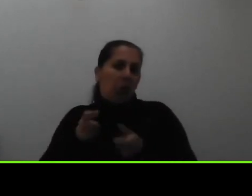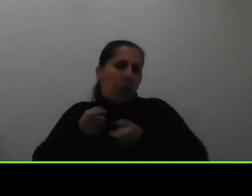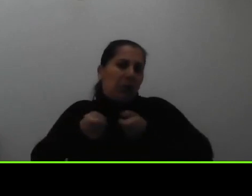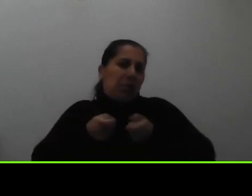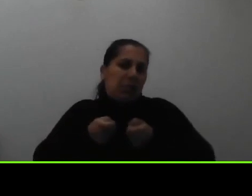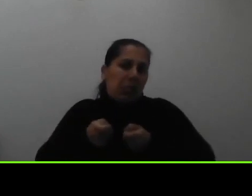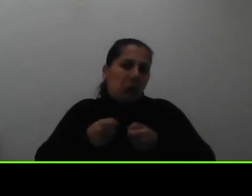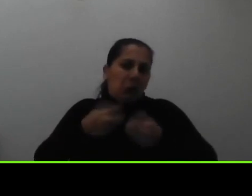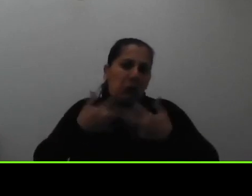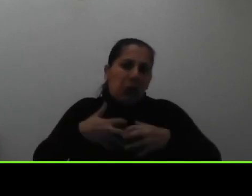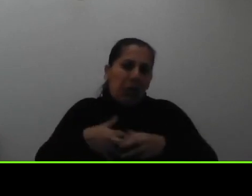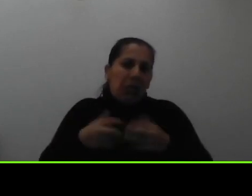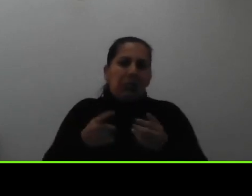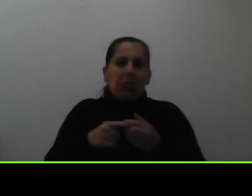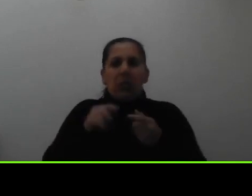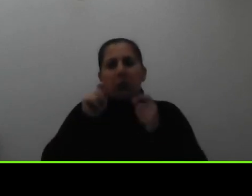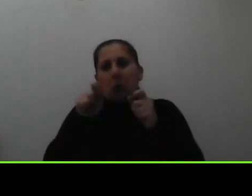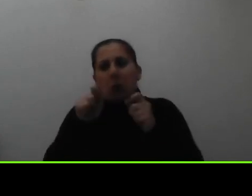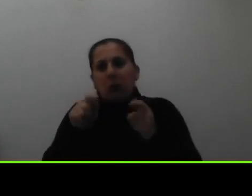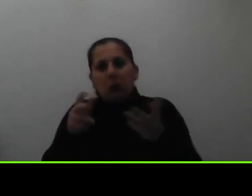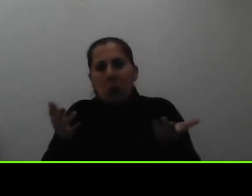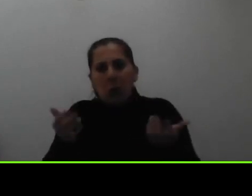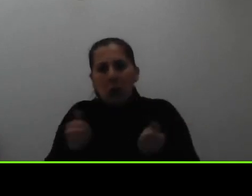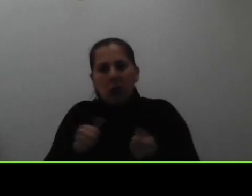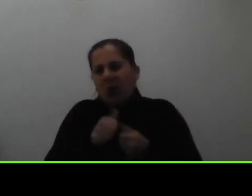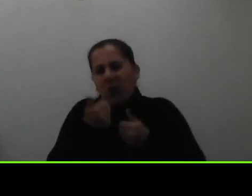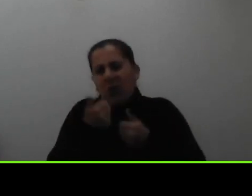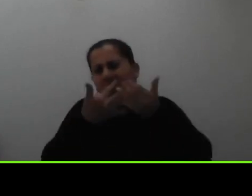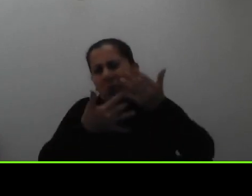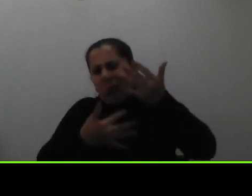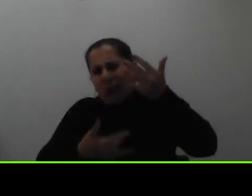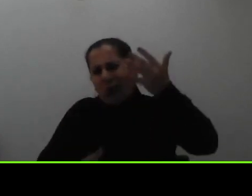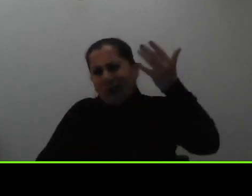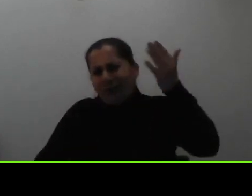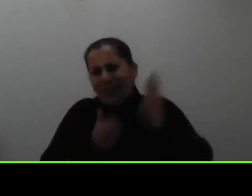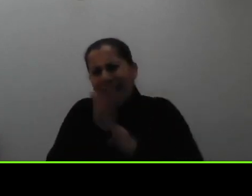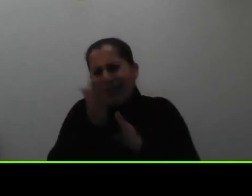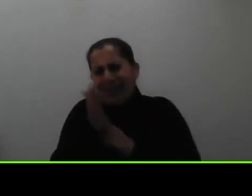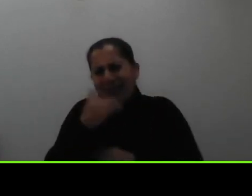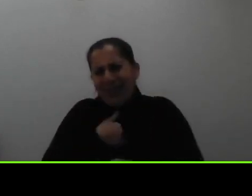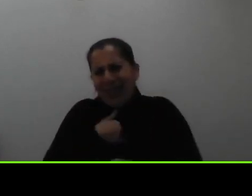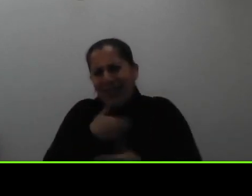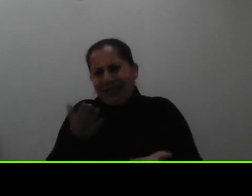educación y otro montón de carreras que nosotros tenemos